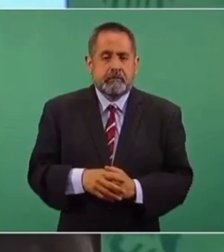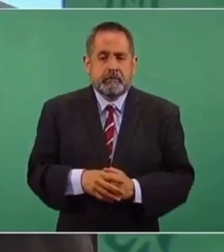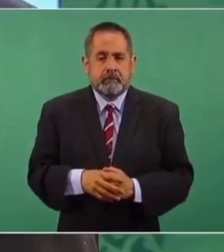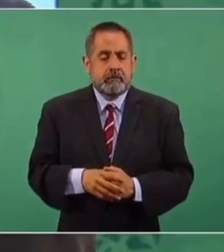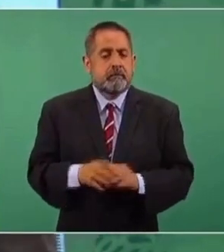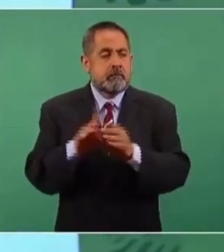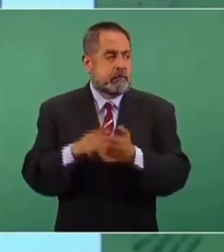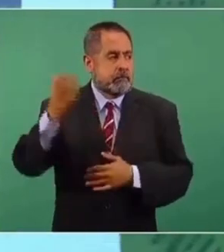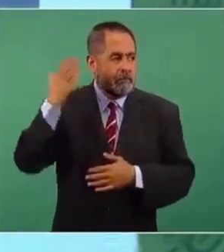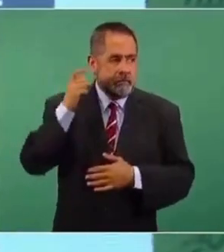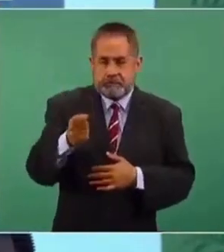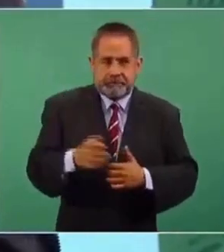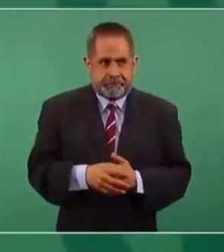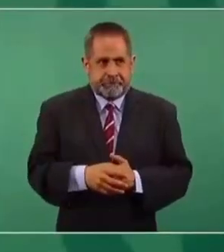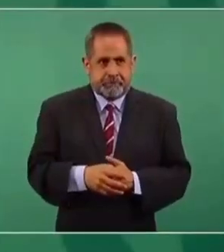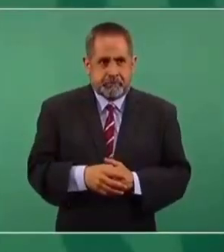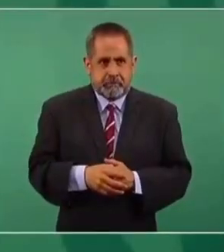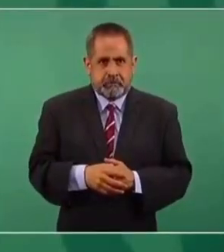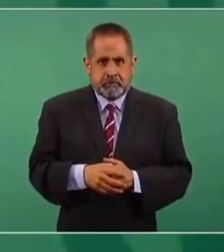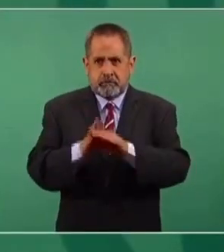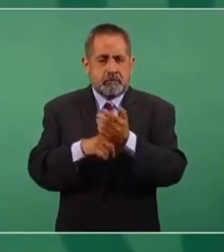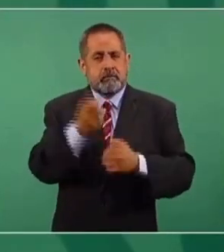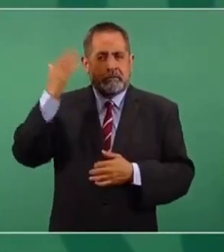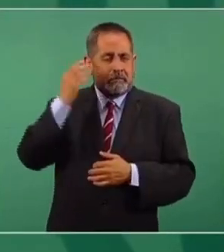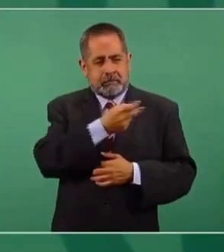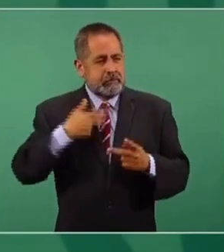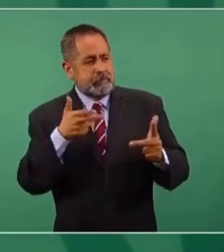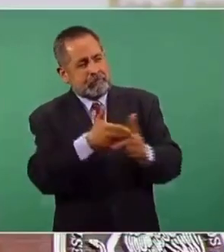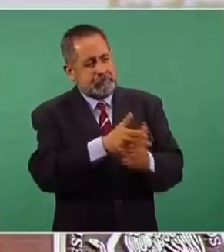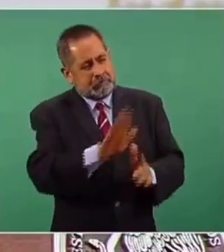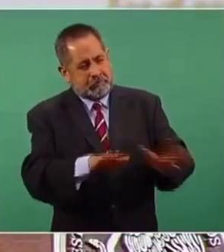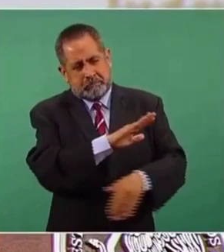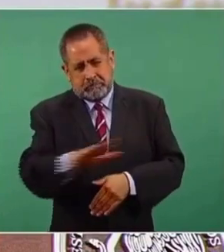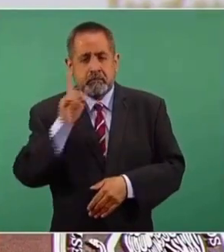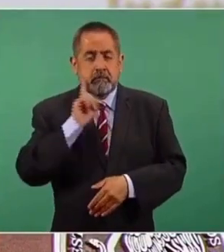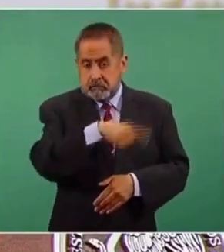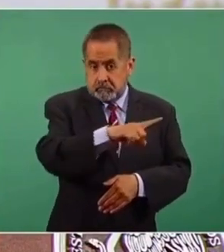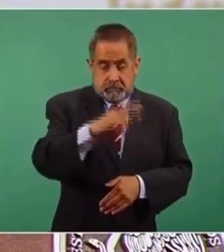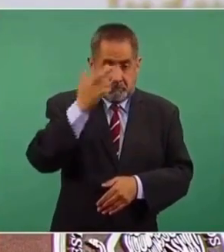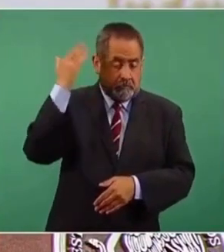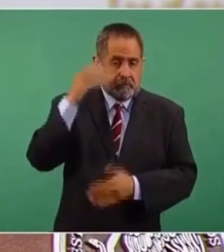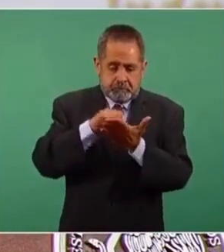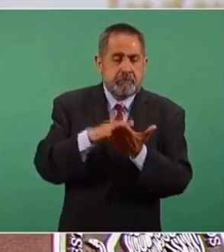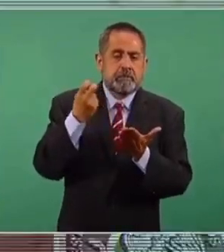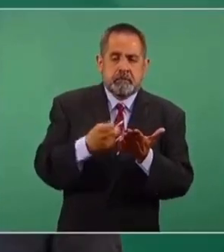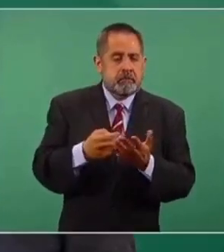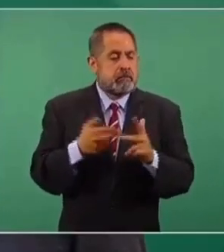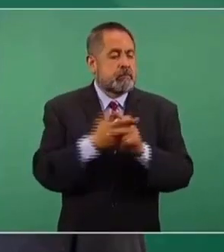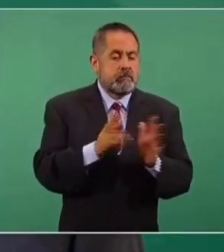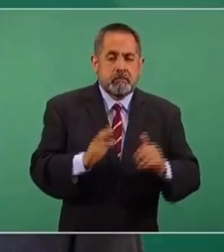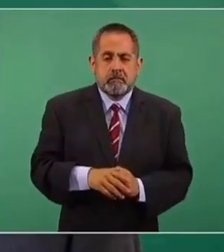anteriormente, pues todos los homicidios de mujeres estaban clasificados así.